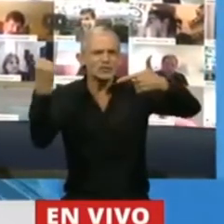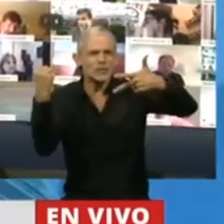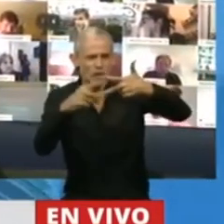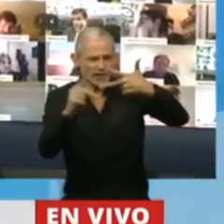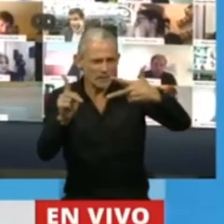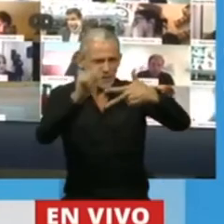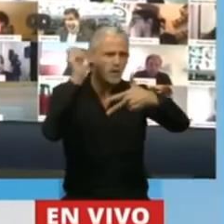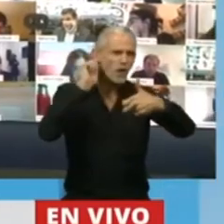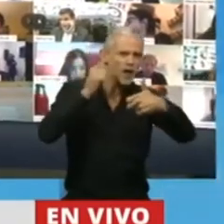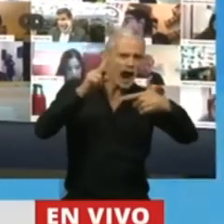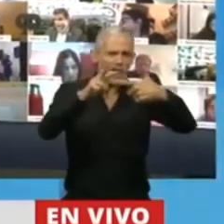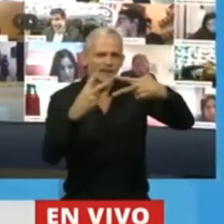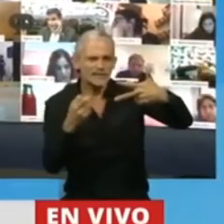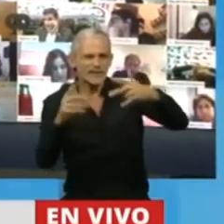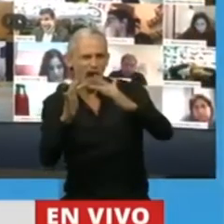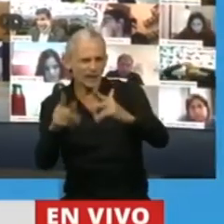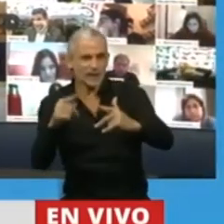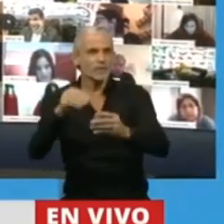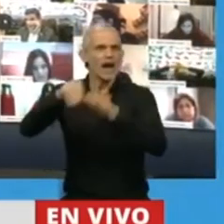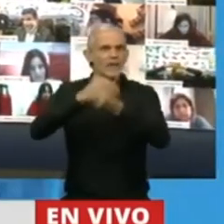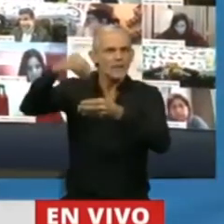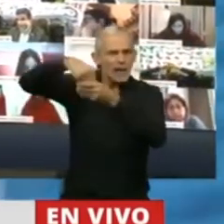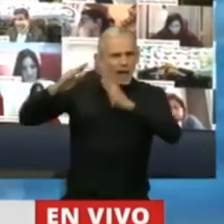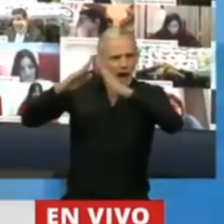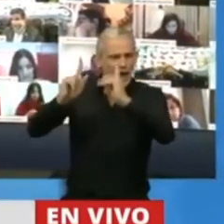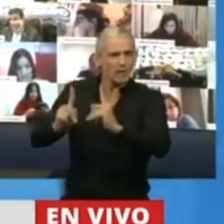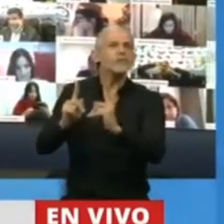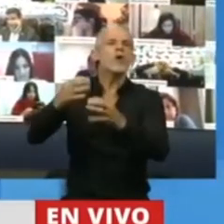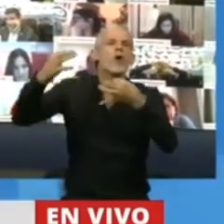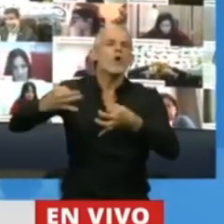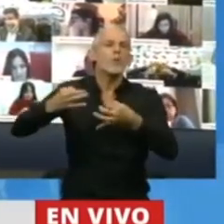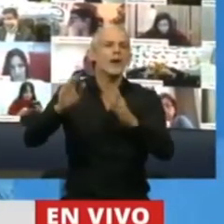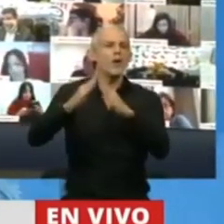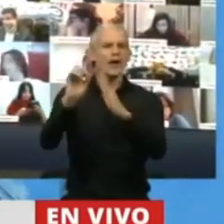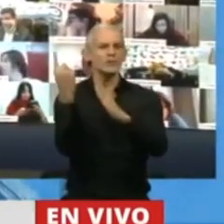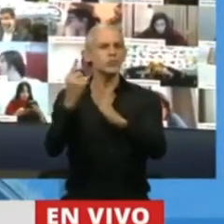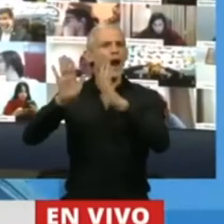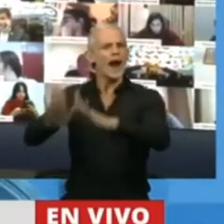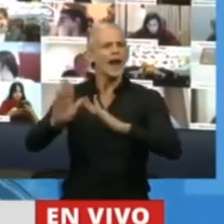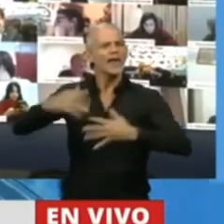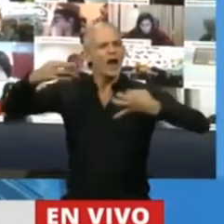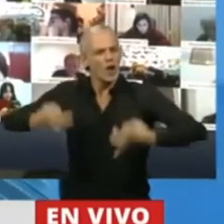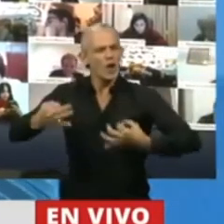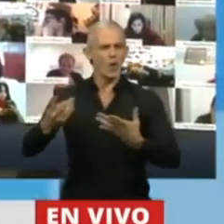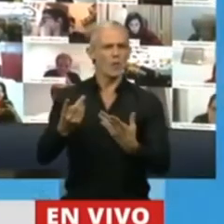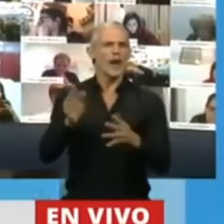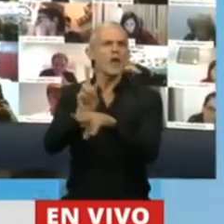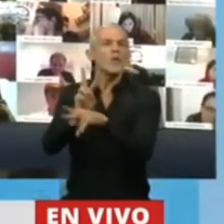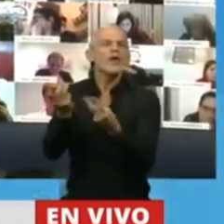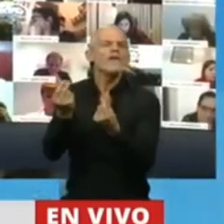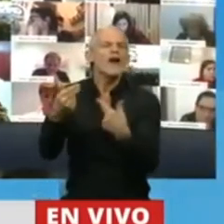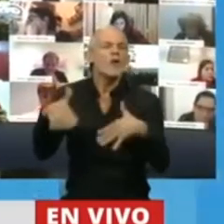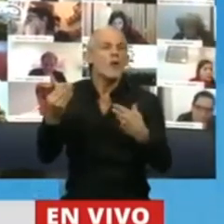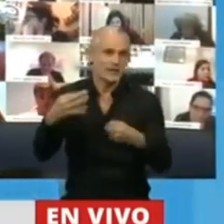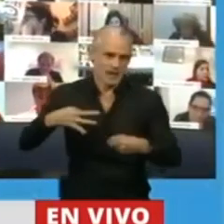para que de manera solidaria cada familia de la Argentina pueda seguir cumpliendo con el aislamiento y el cuidado de este valor tan grande